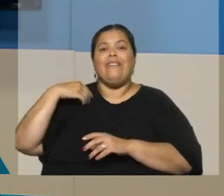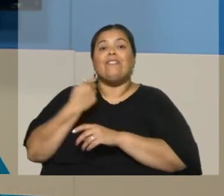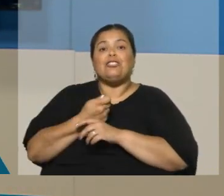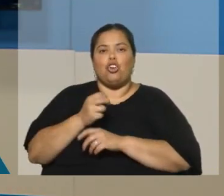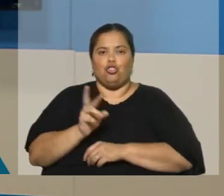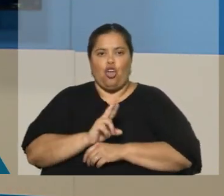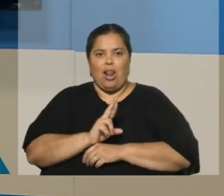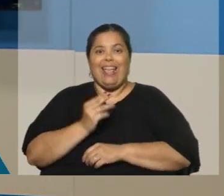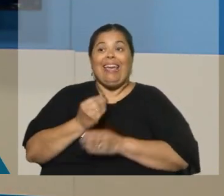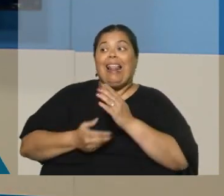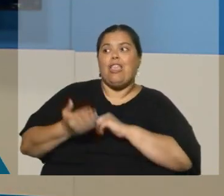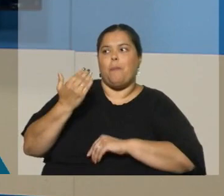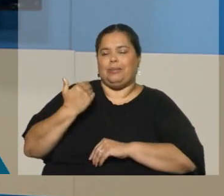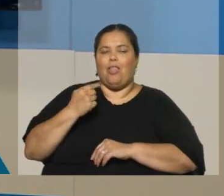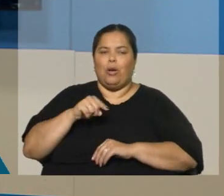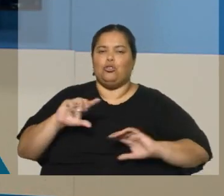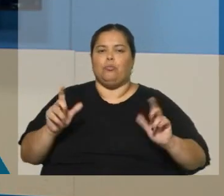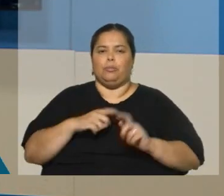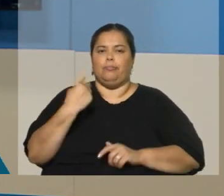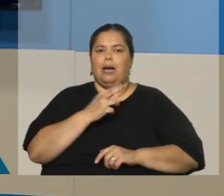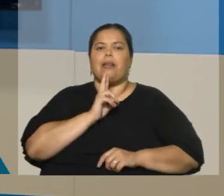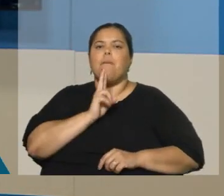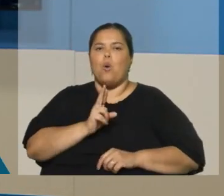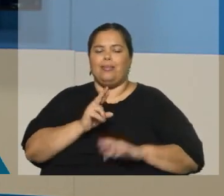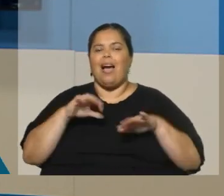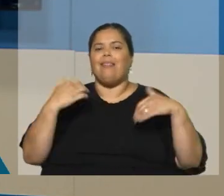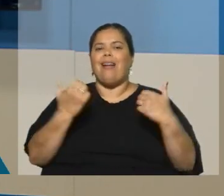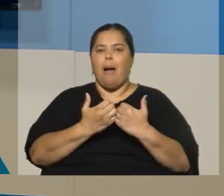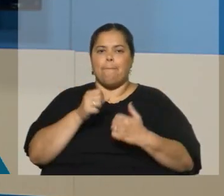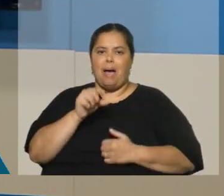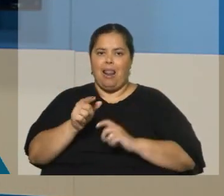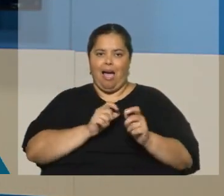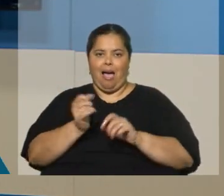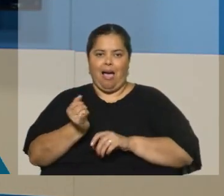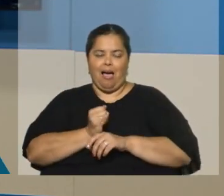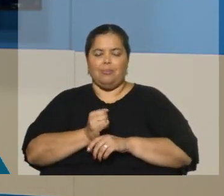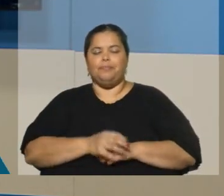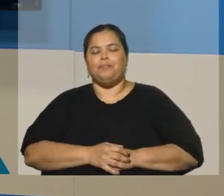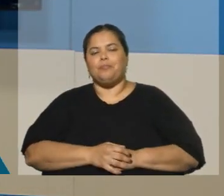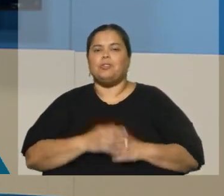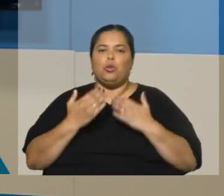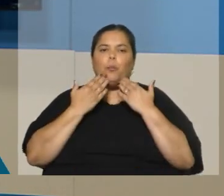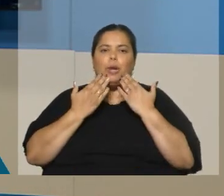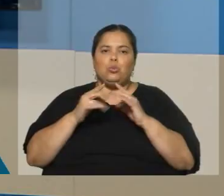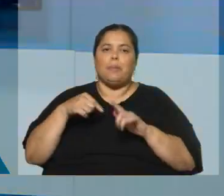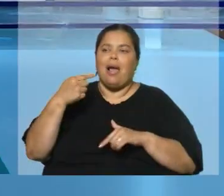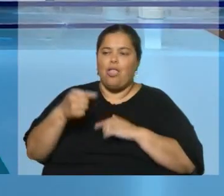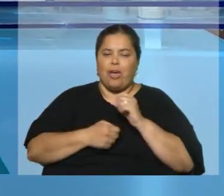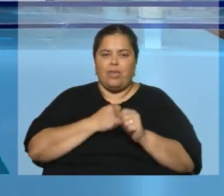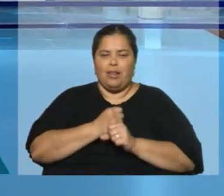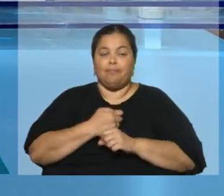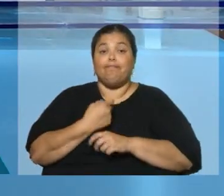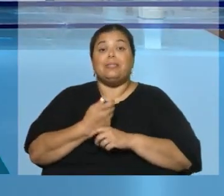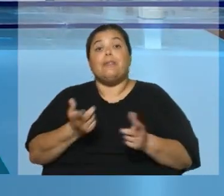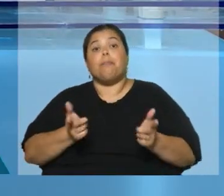en conjunto los industriales consultados por la Cámara cuando se les consultó sobre las inversiones del año próximo. Hay que